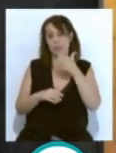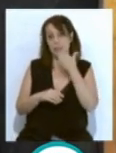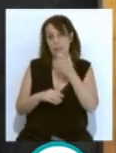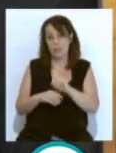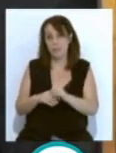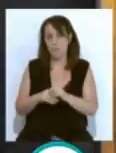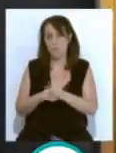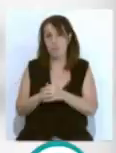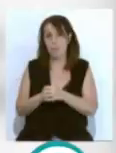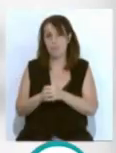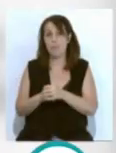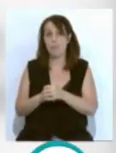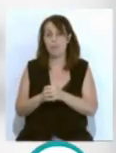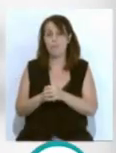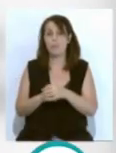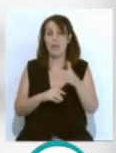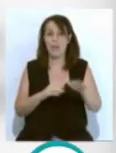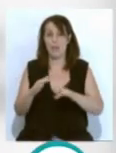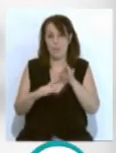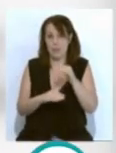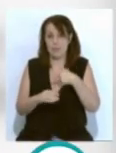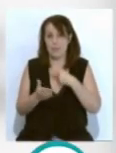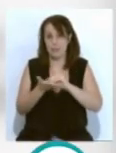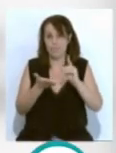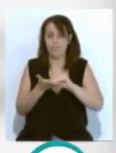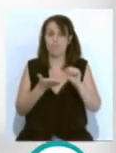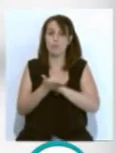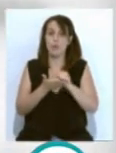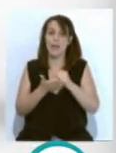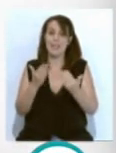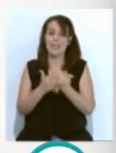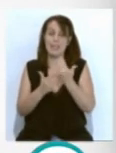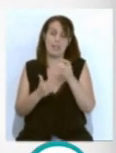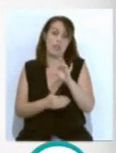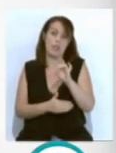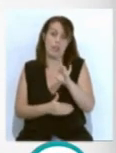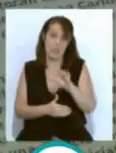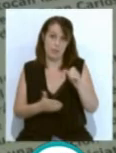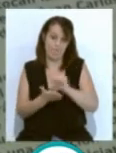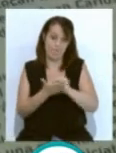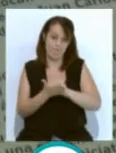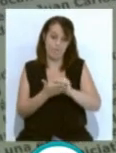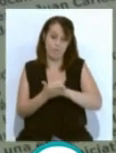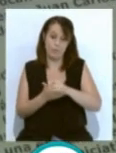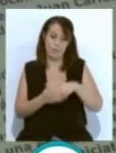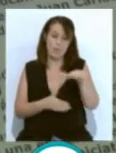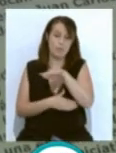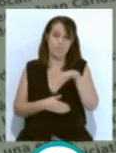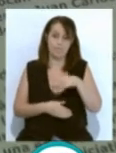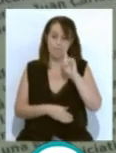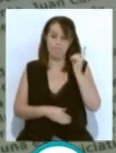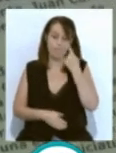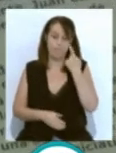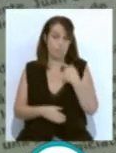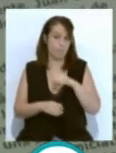recogiendo cada uno de nuestros móviles. Además los datos se borrarán cada 15 días y no se activa la geolocalización por lo que en